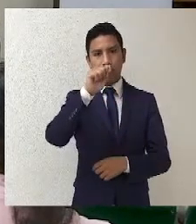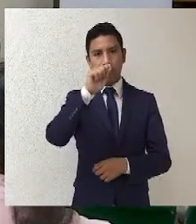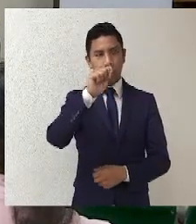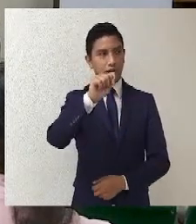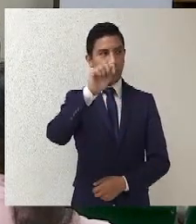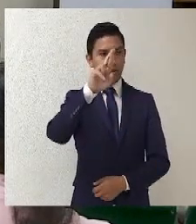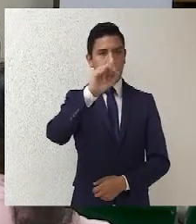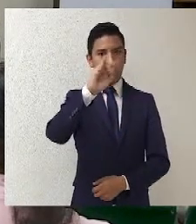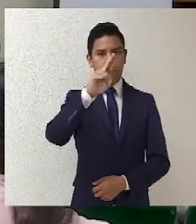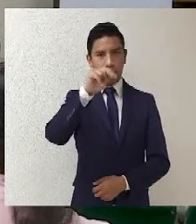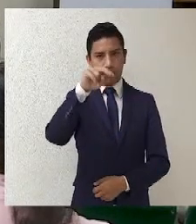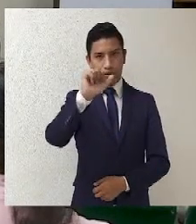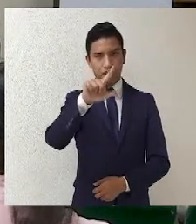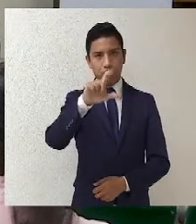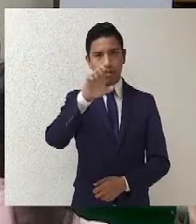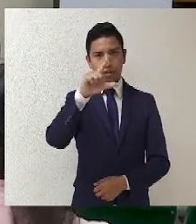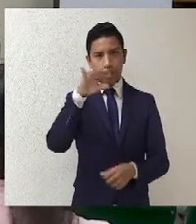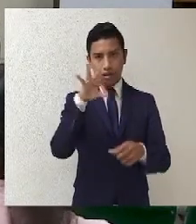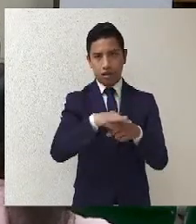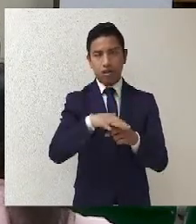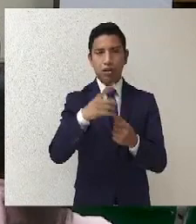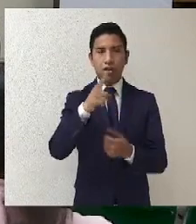doctora Alma Valdés Salas.